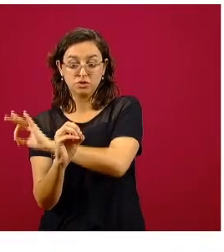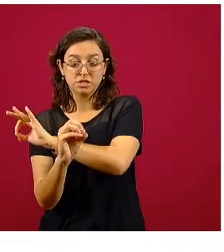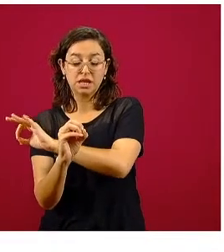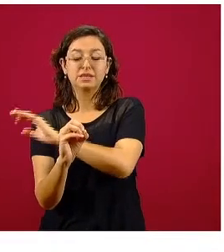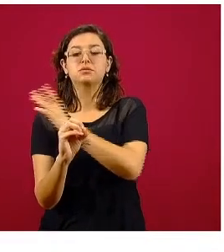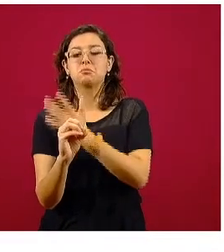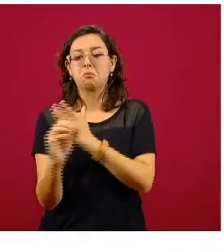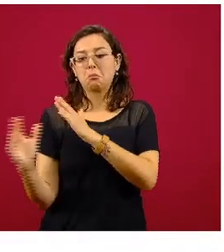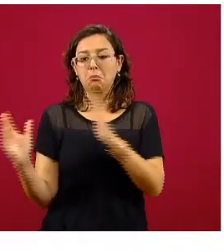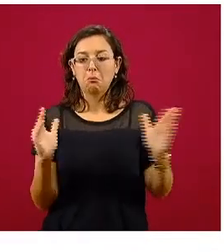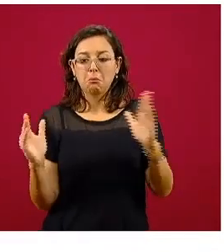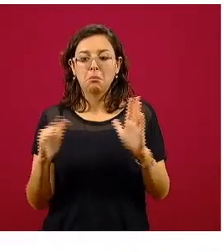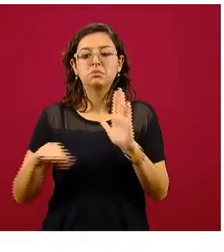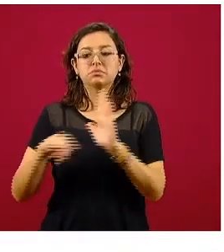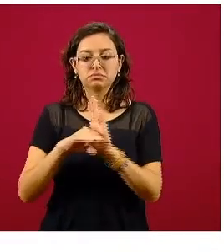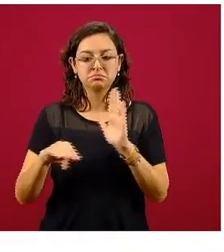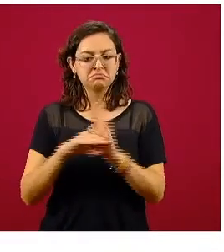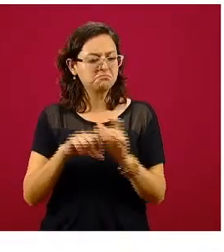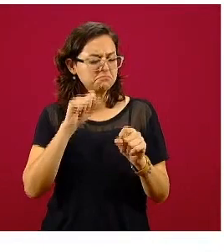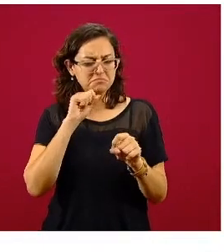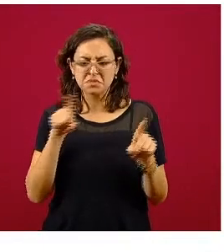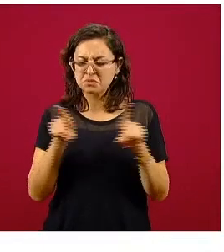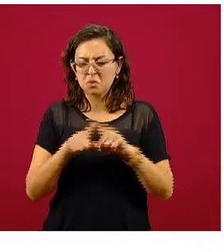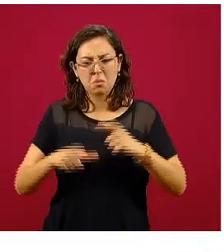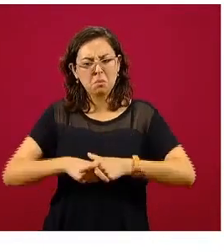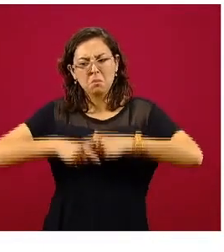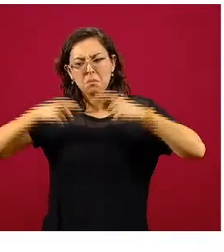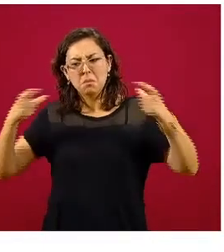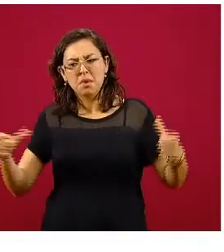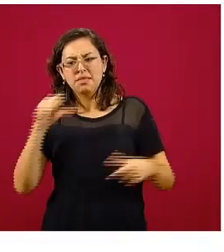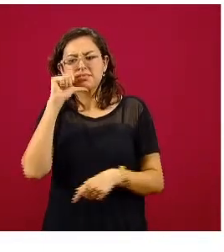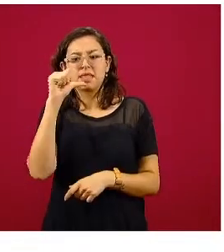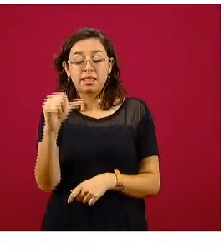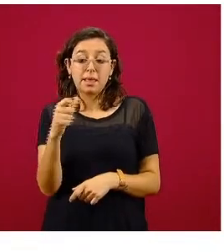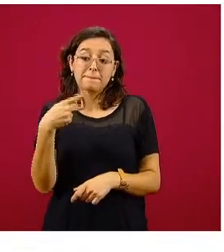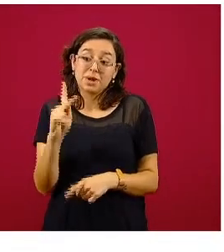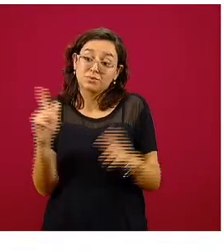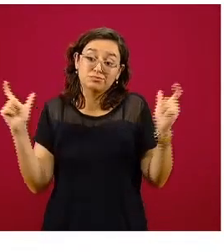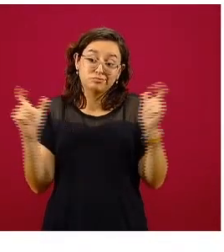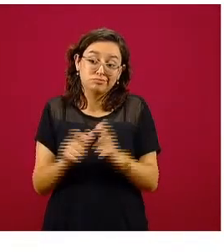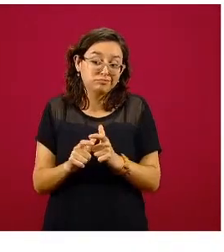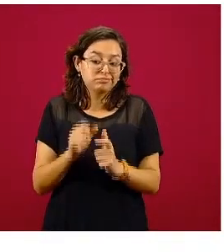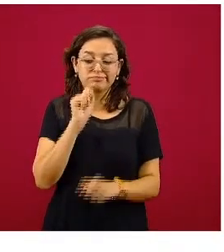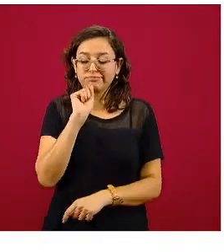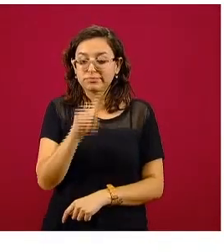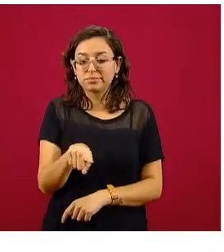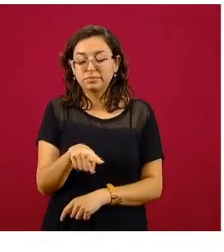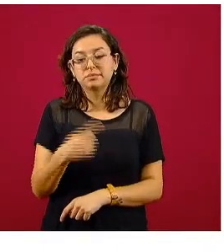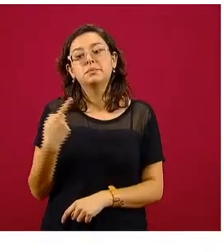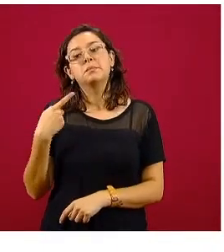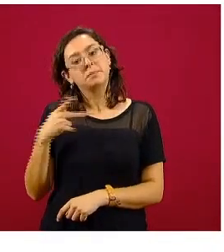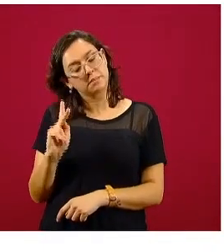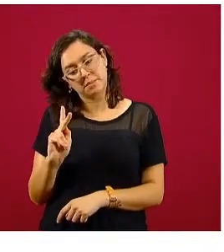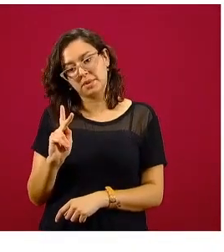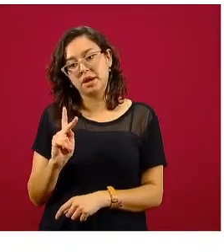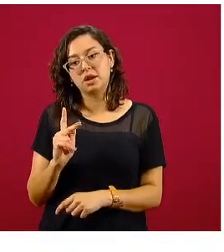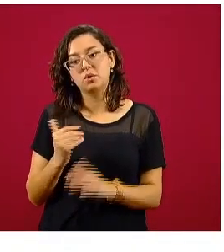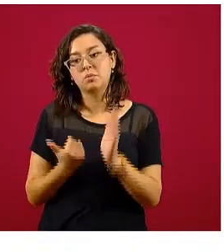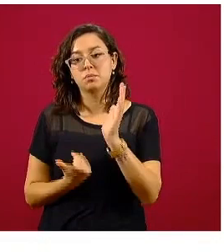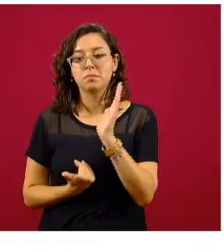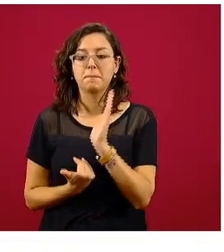serían los que se han mantenido estables, al menos no han crecido, pero tampoco han disminuido. Los que lógicamente tienen una